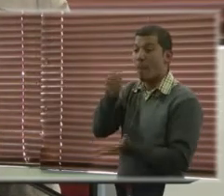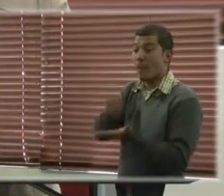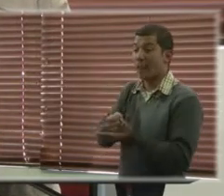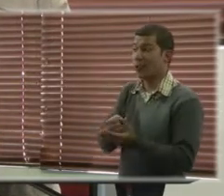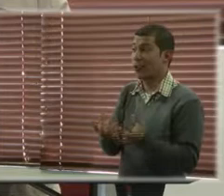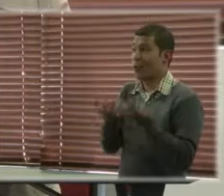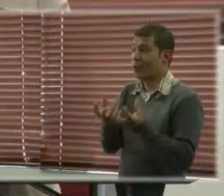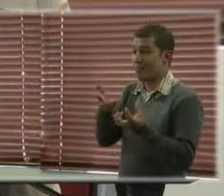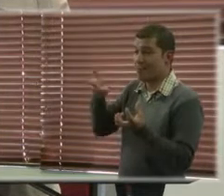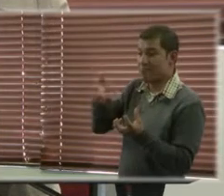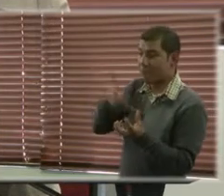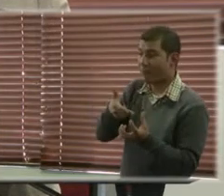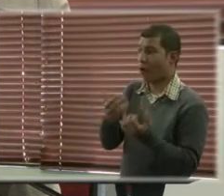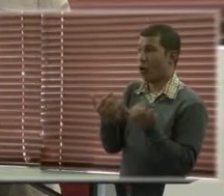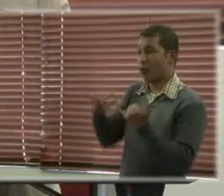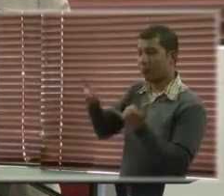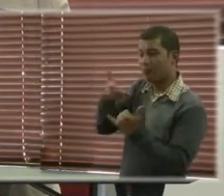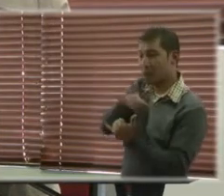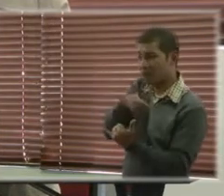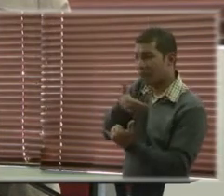Unidas la dejamos para después del receso.